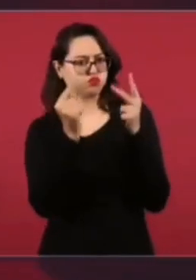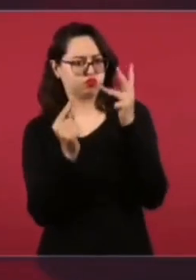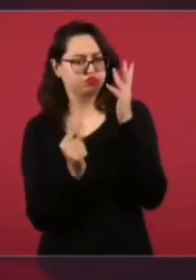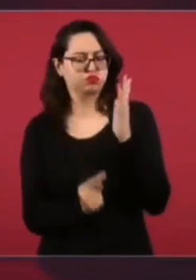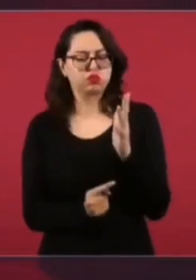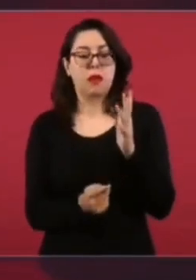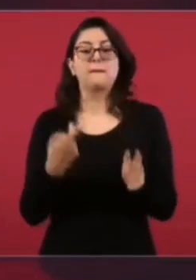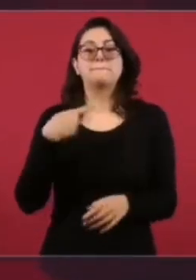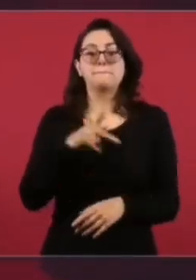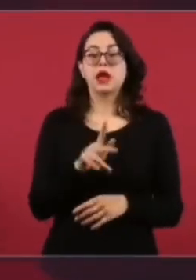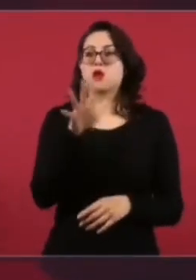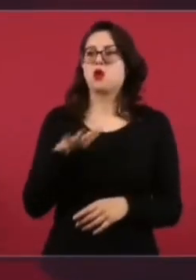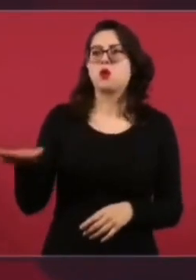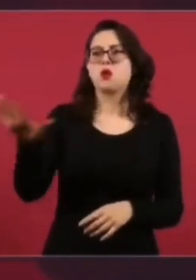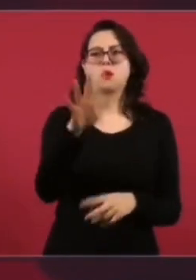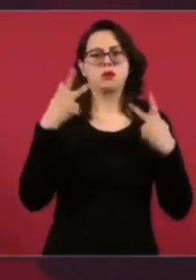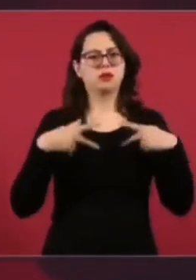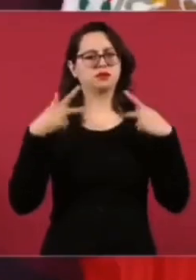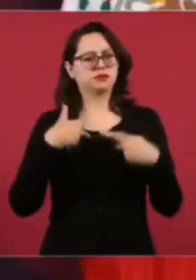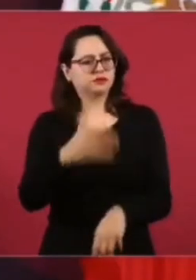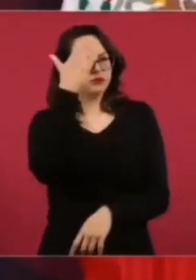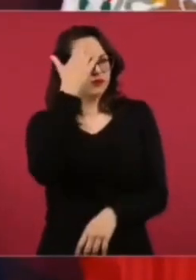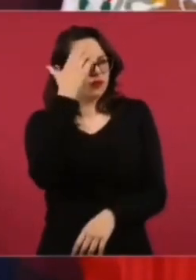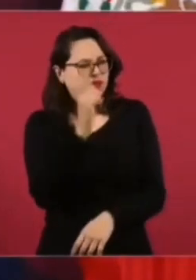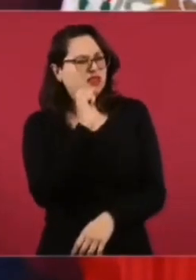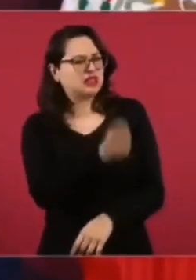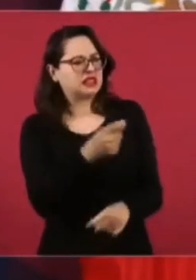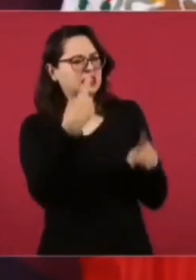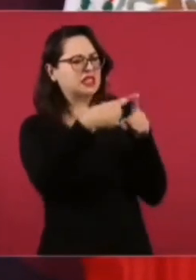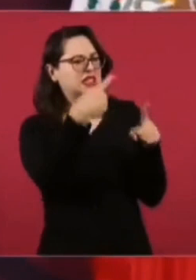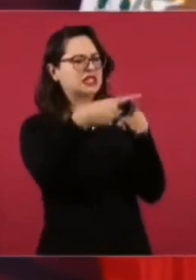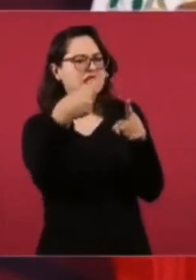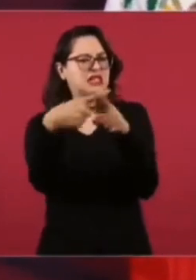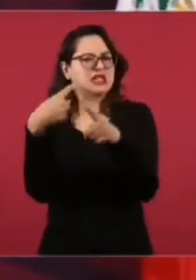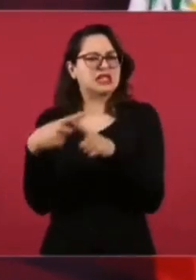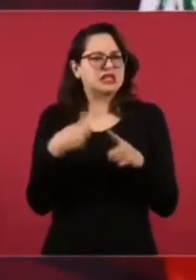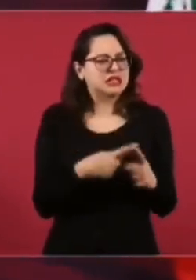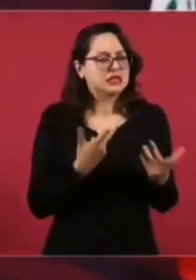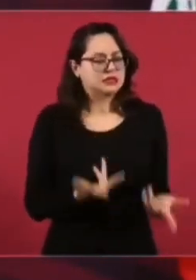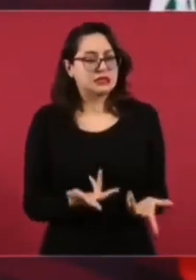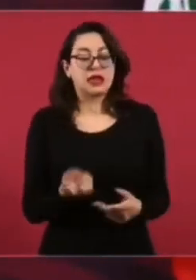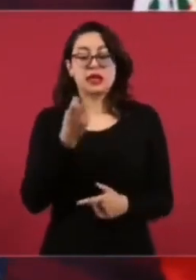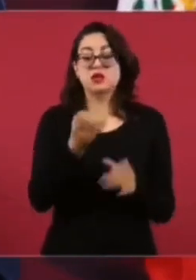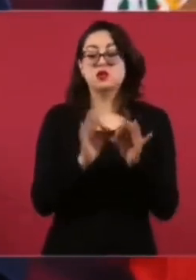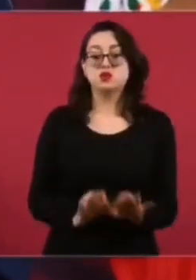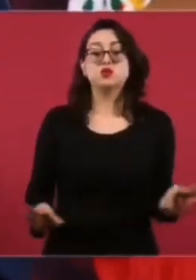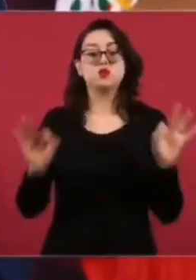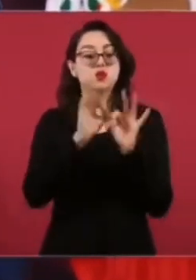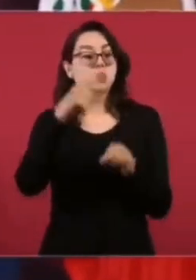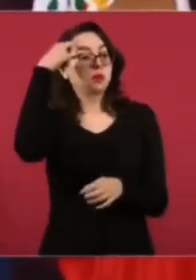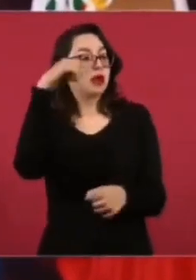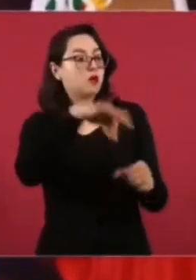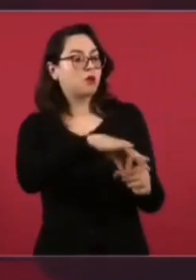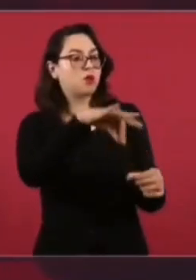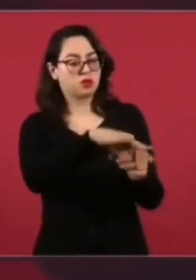Lo he dicho, ¿por qué el pueblo elige a el